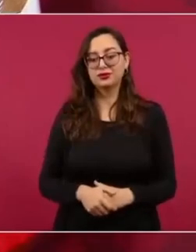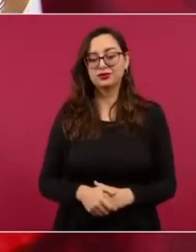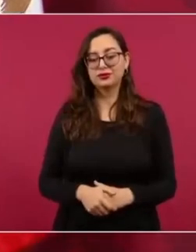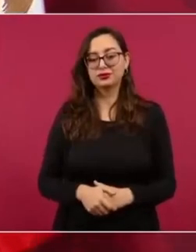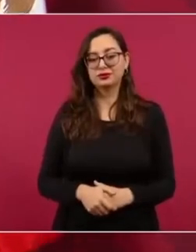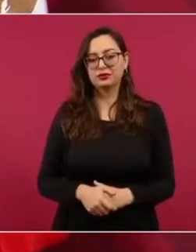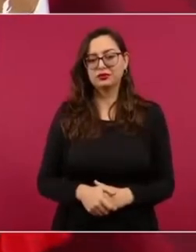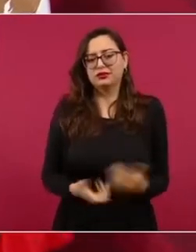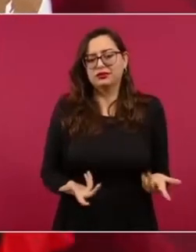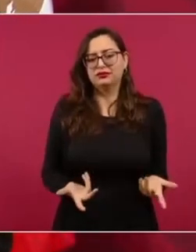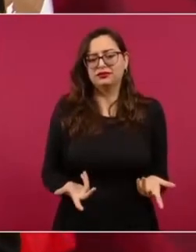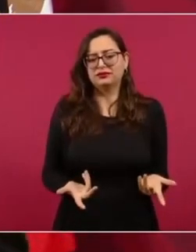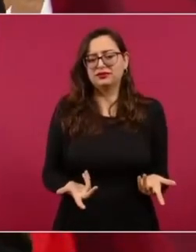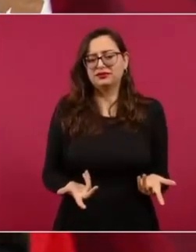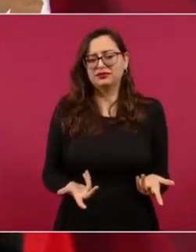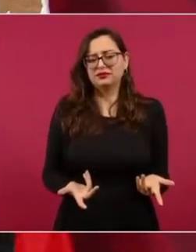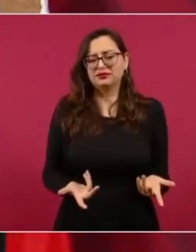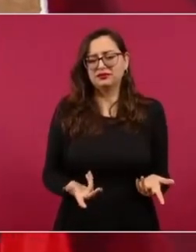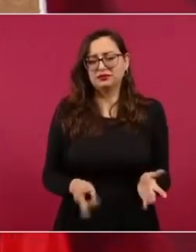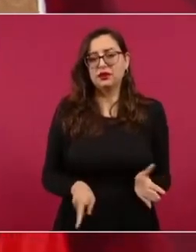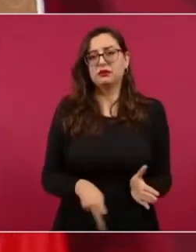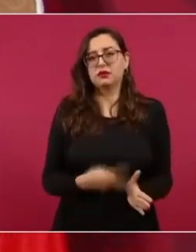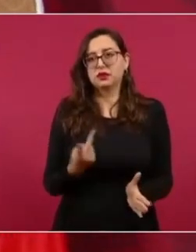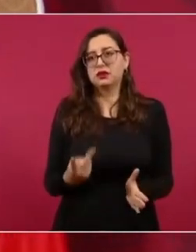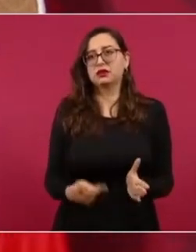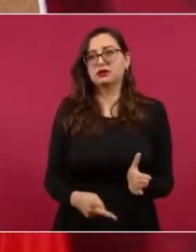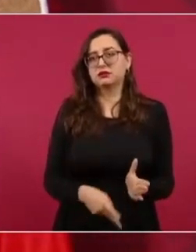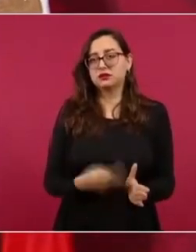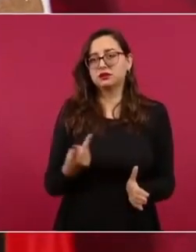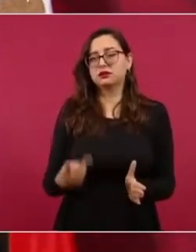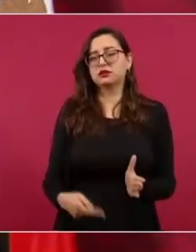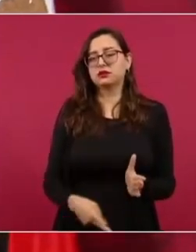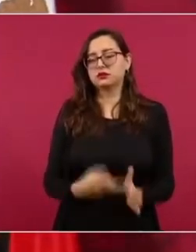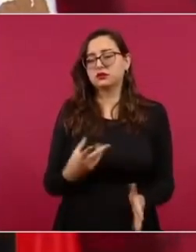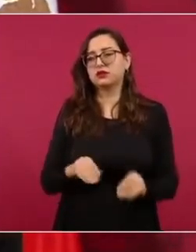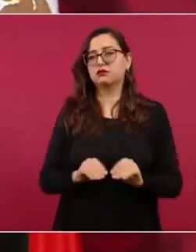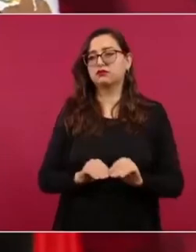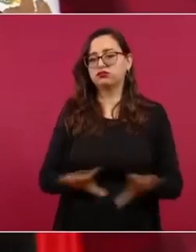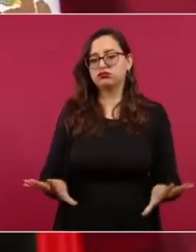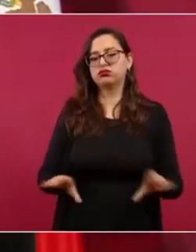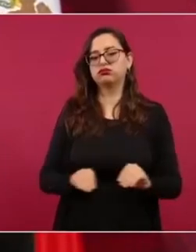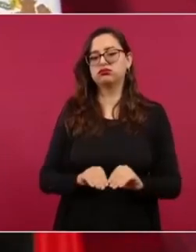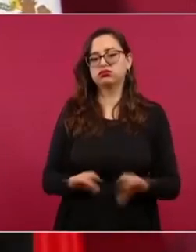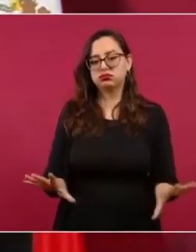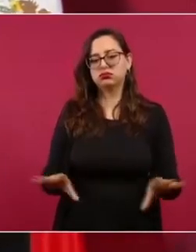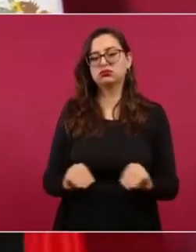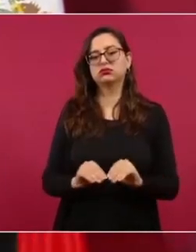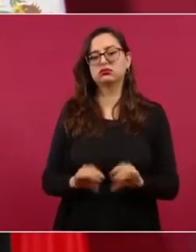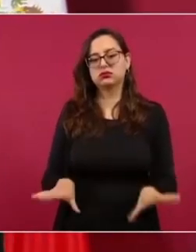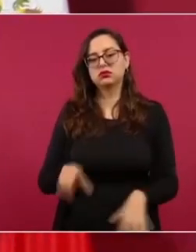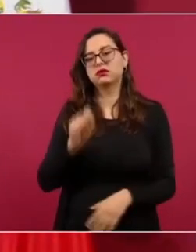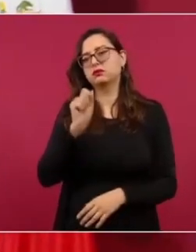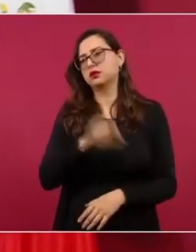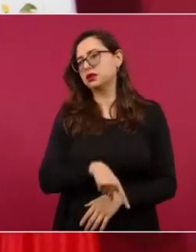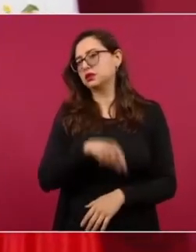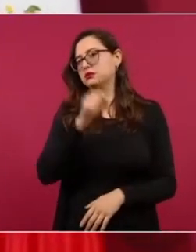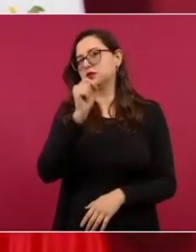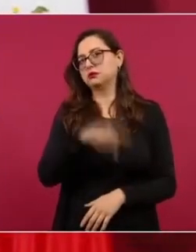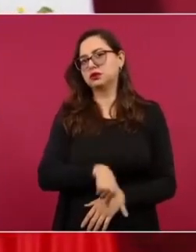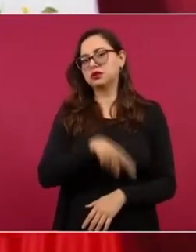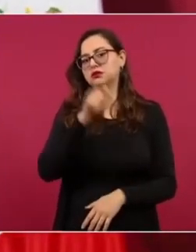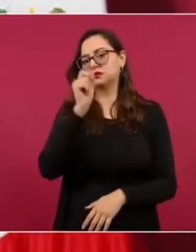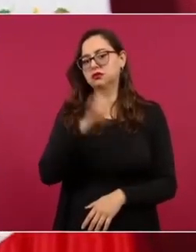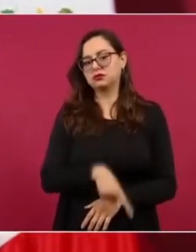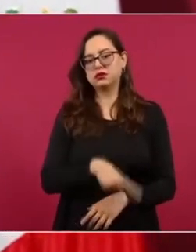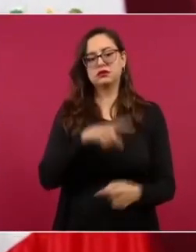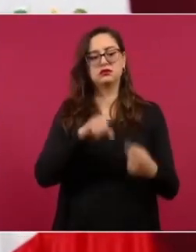Entonces, todo eso pues lo reproduce el